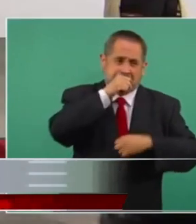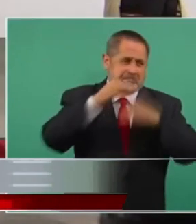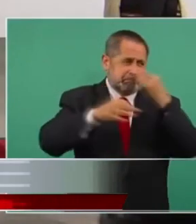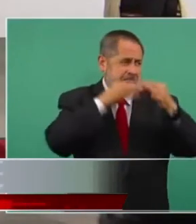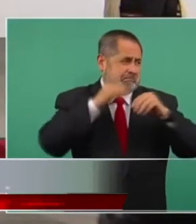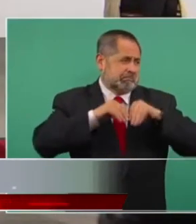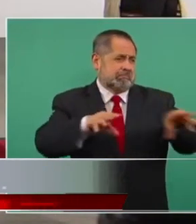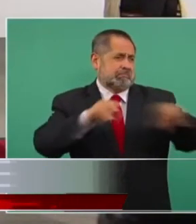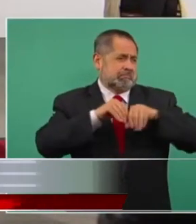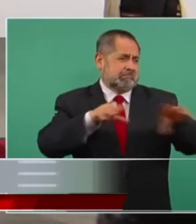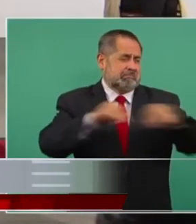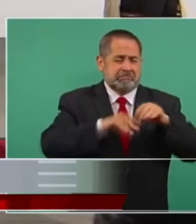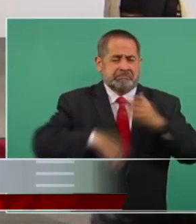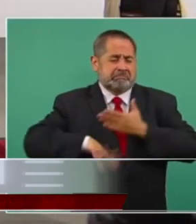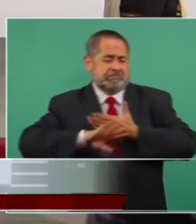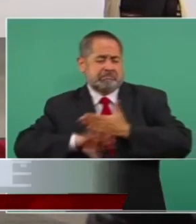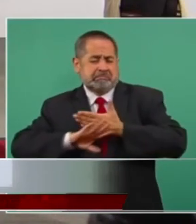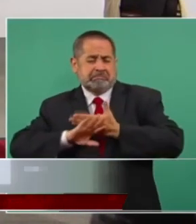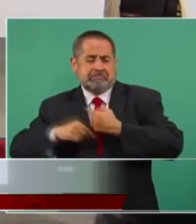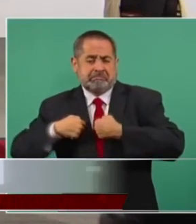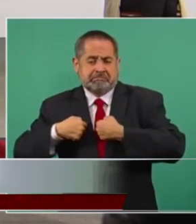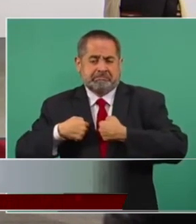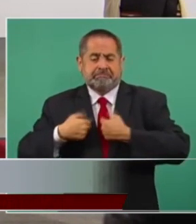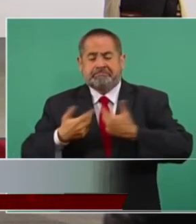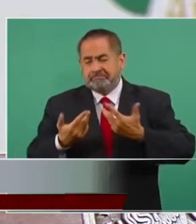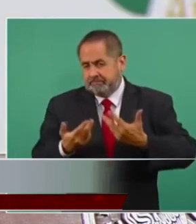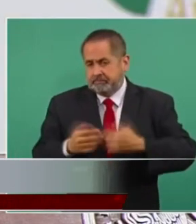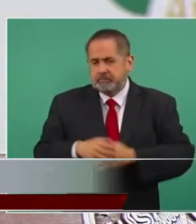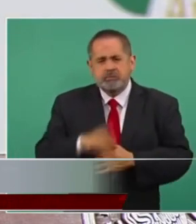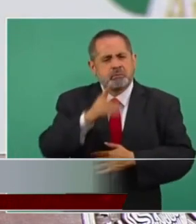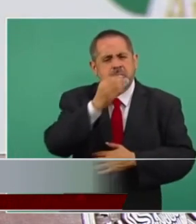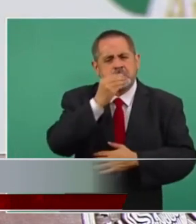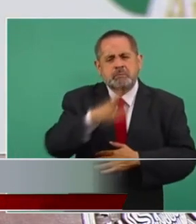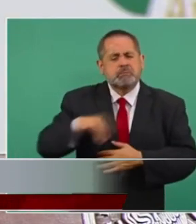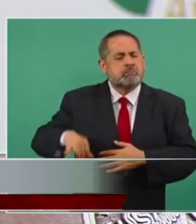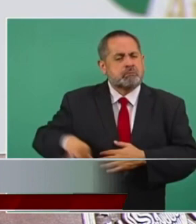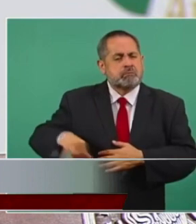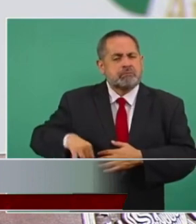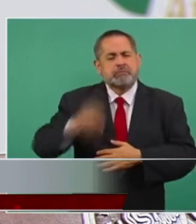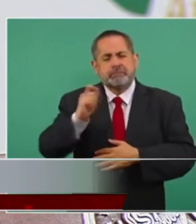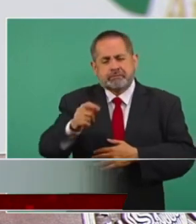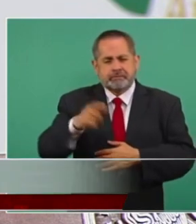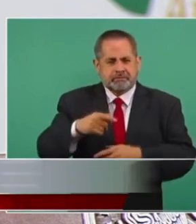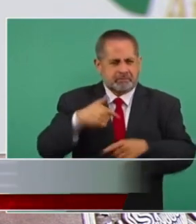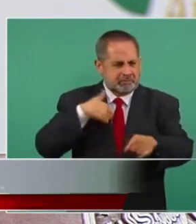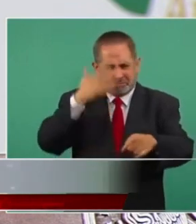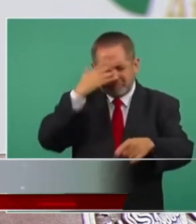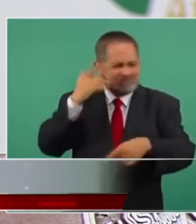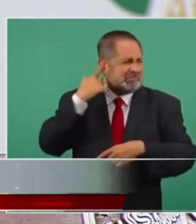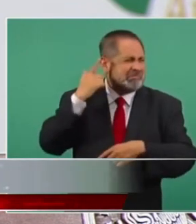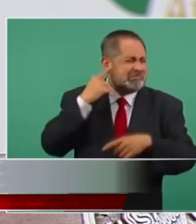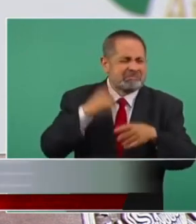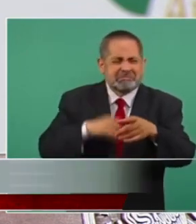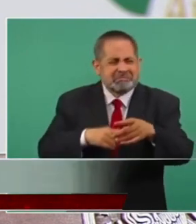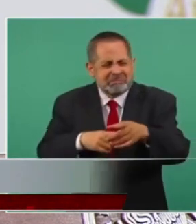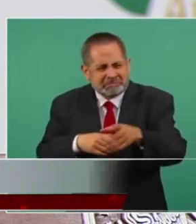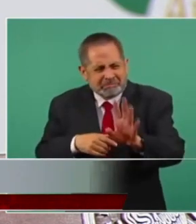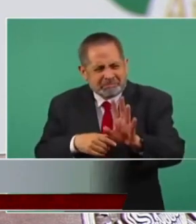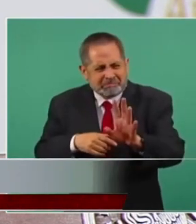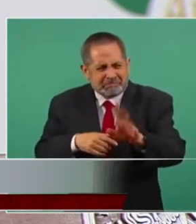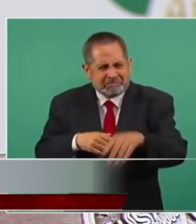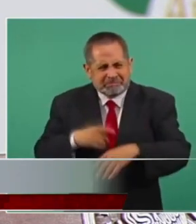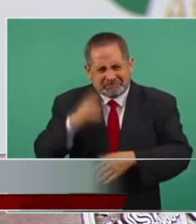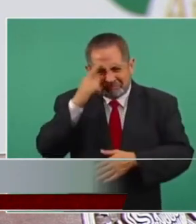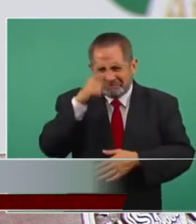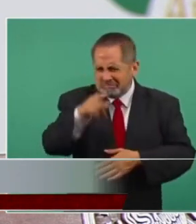y es interesante algo que supe incluso creo que podría